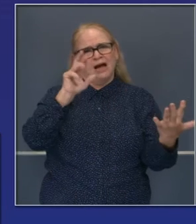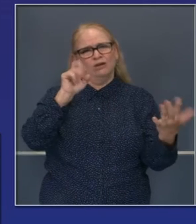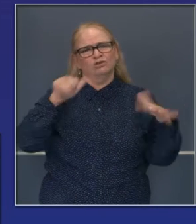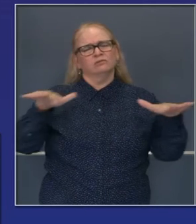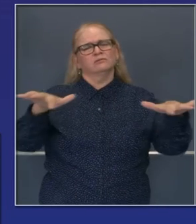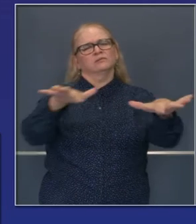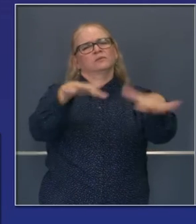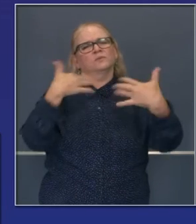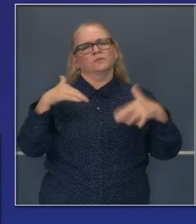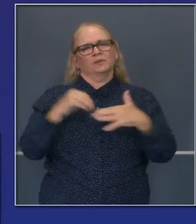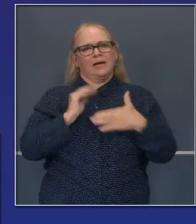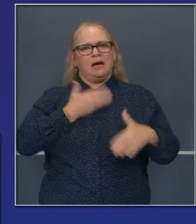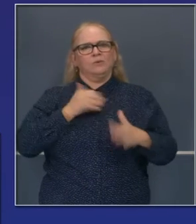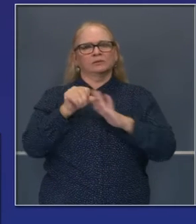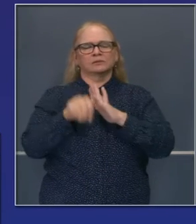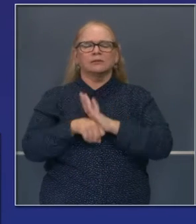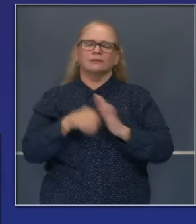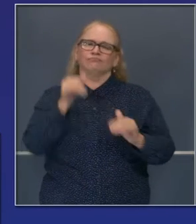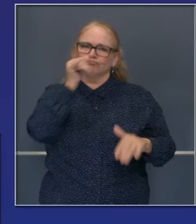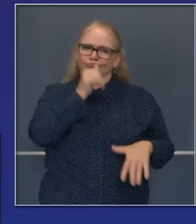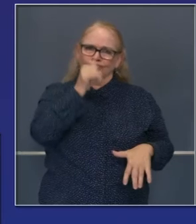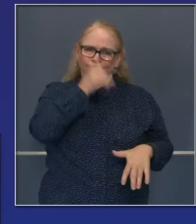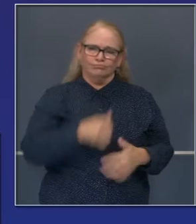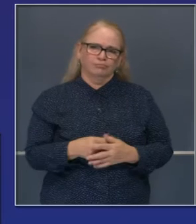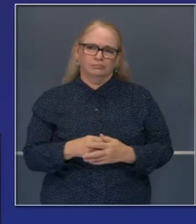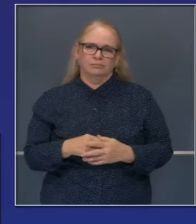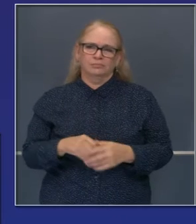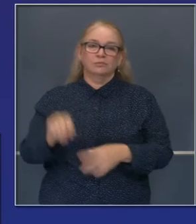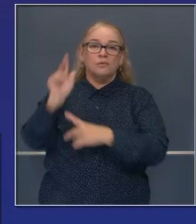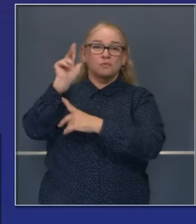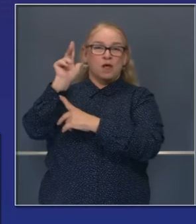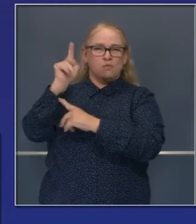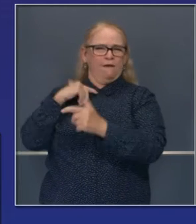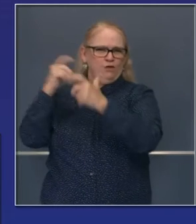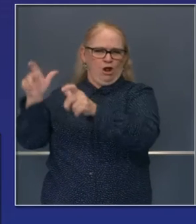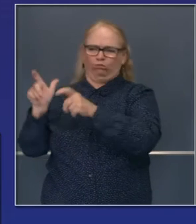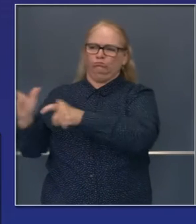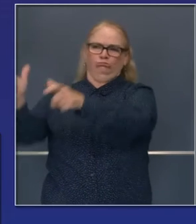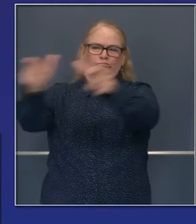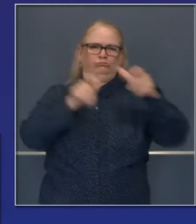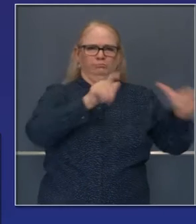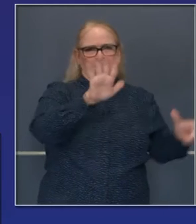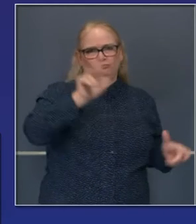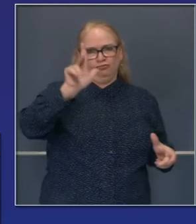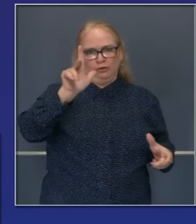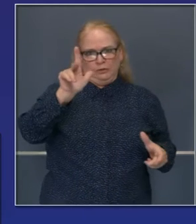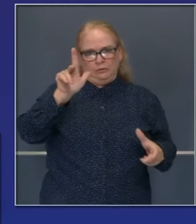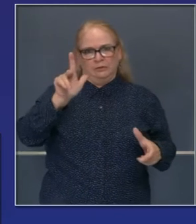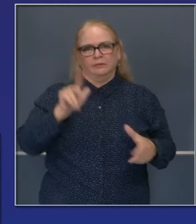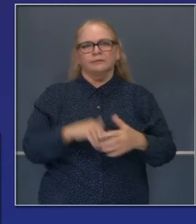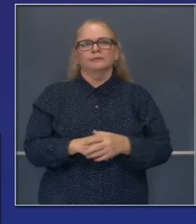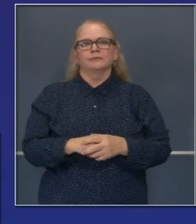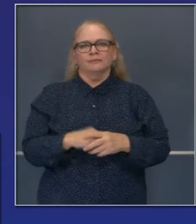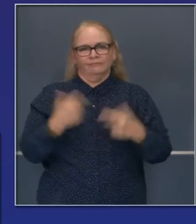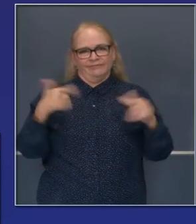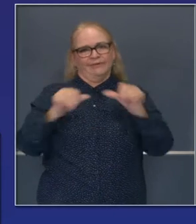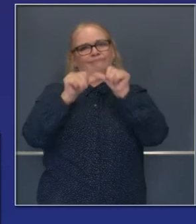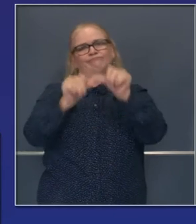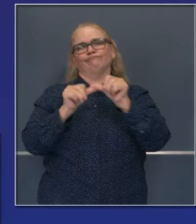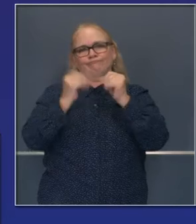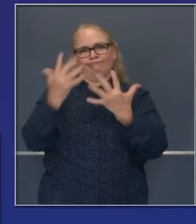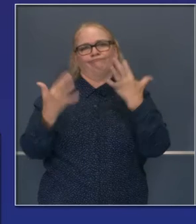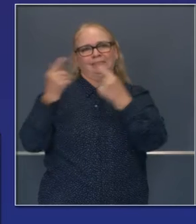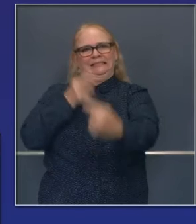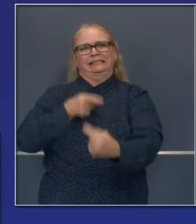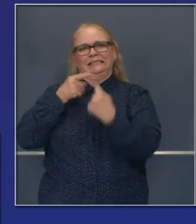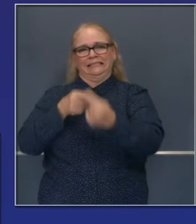sido calcinados hasta la fecha. 23 incendios grandes, complejos de incendios, siguen ardiendo en California.